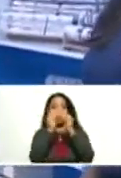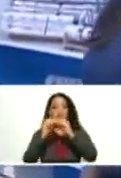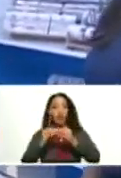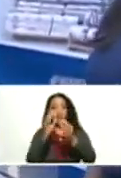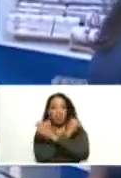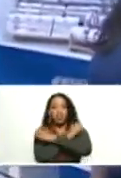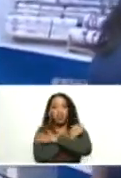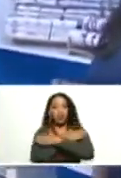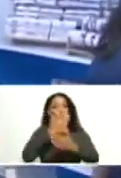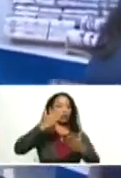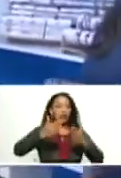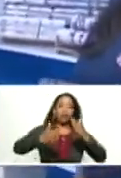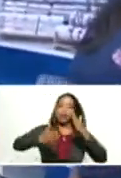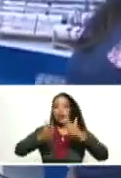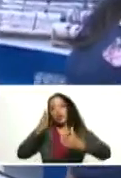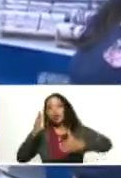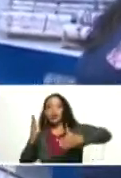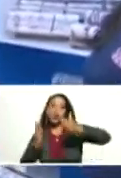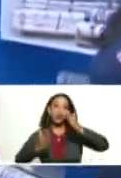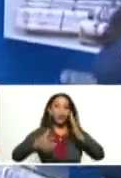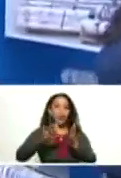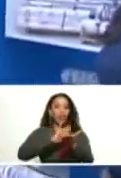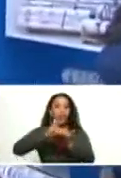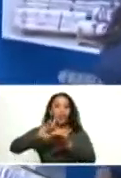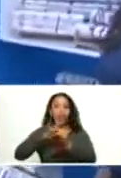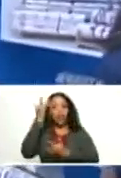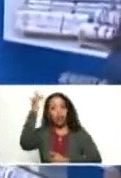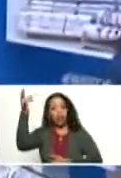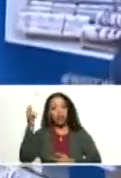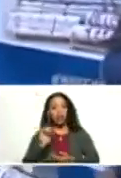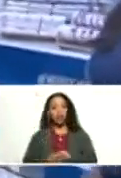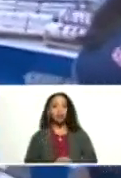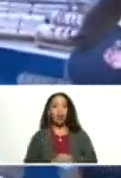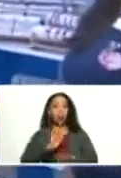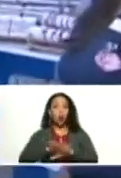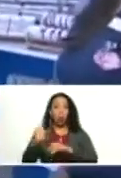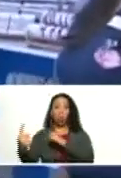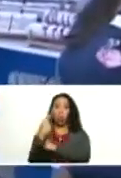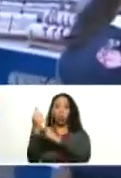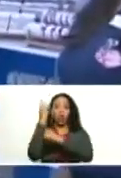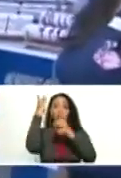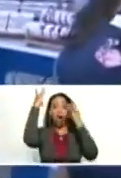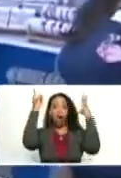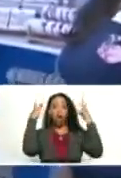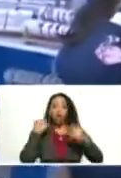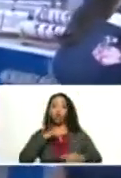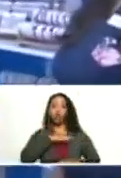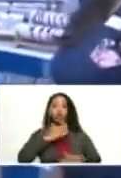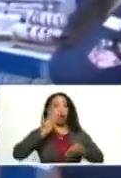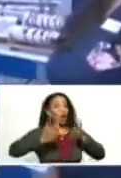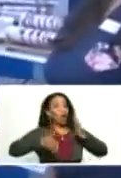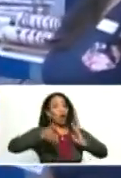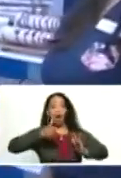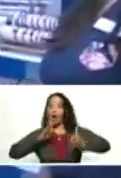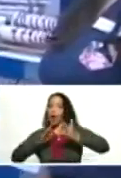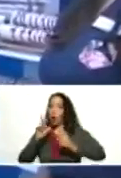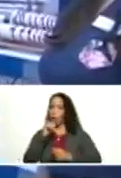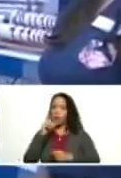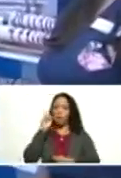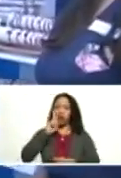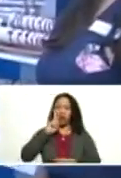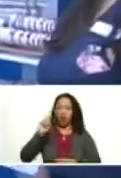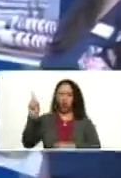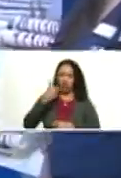Un robot digital, un robot de la inteligencia artificial, porque nos acusan ahora que somos robots, que no existimos, que es